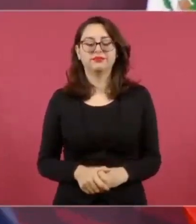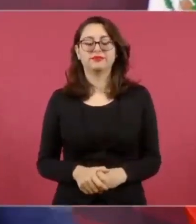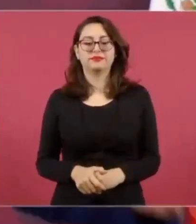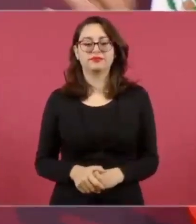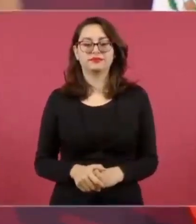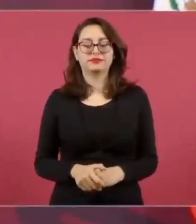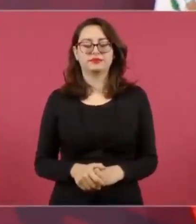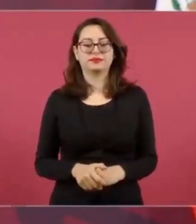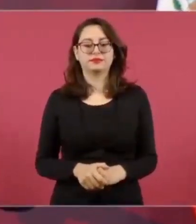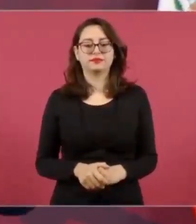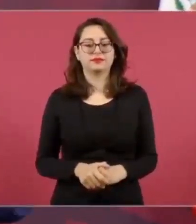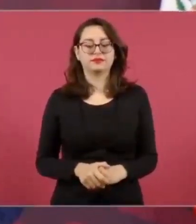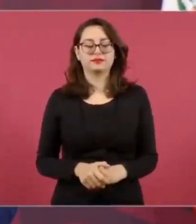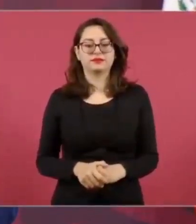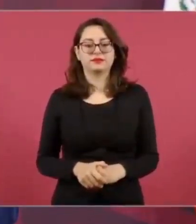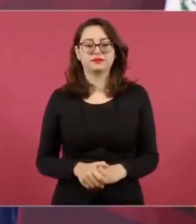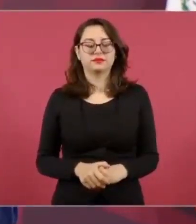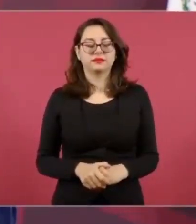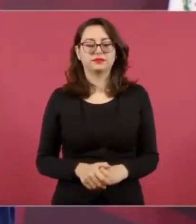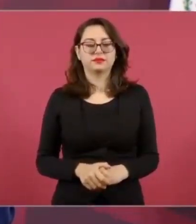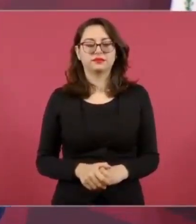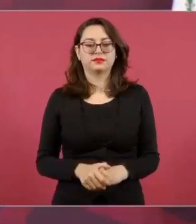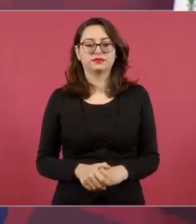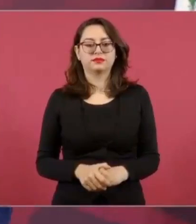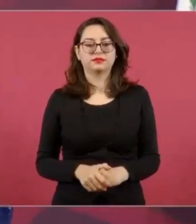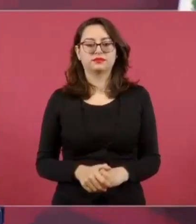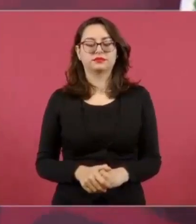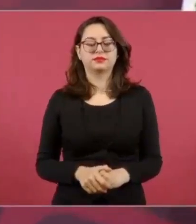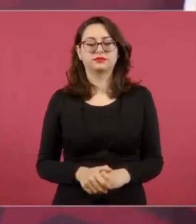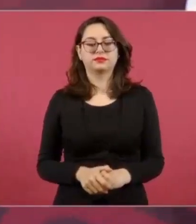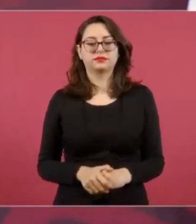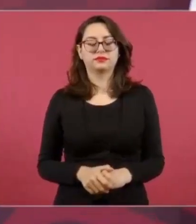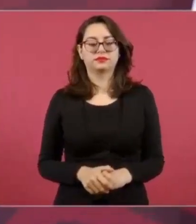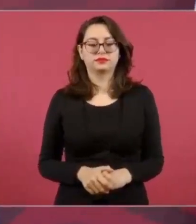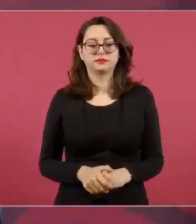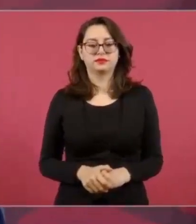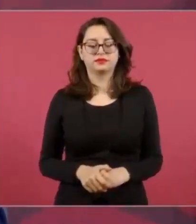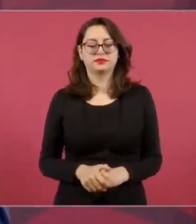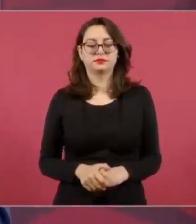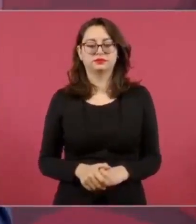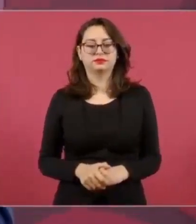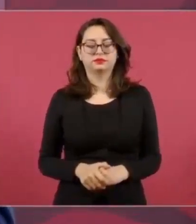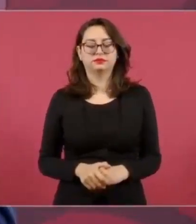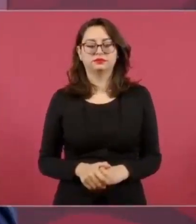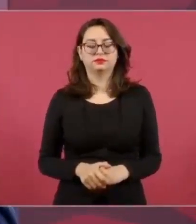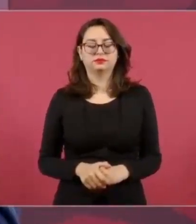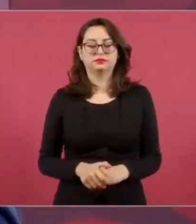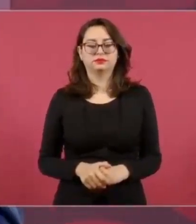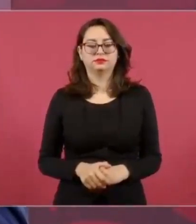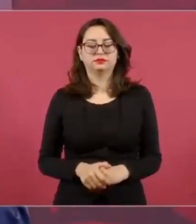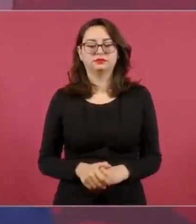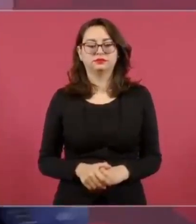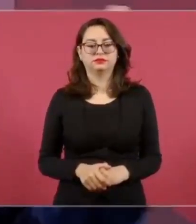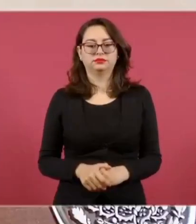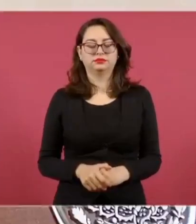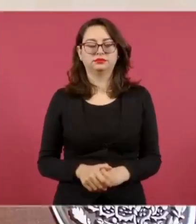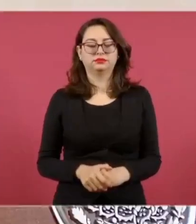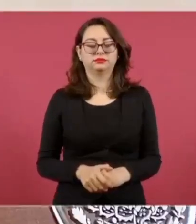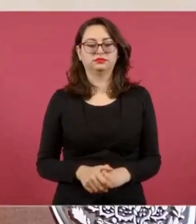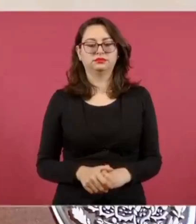Y, como ha quedado Constancia, yo